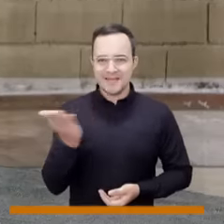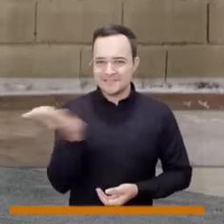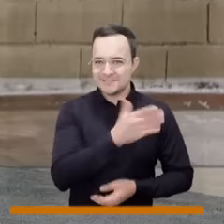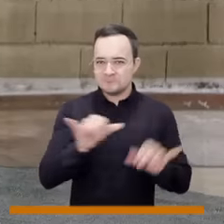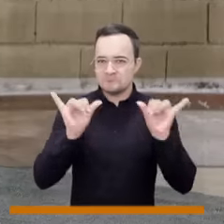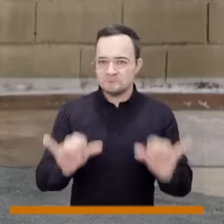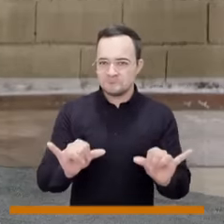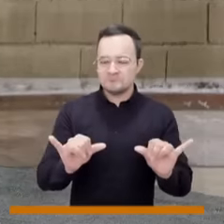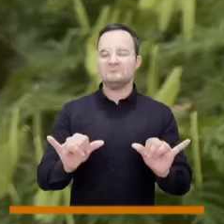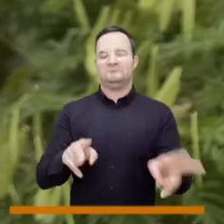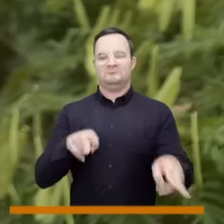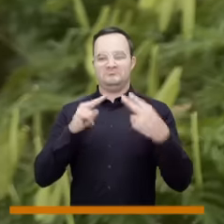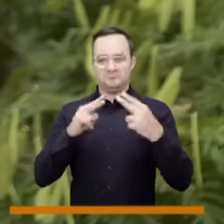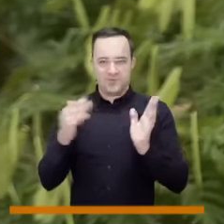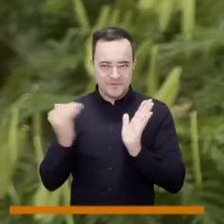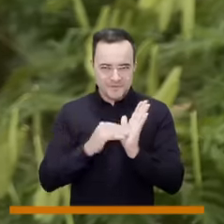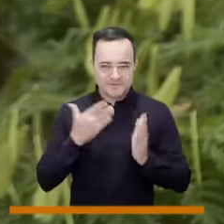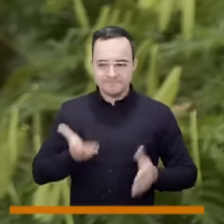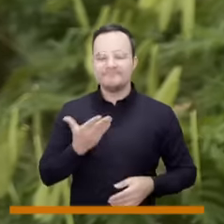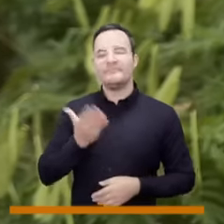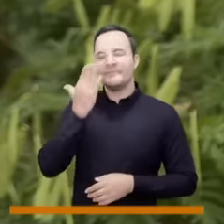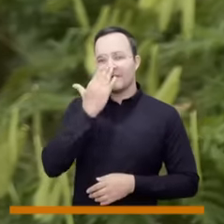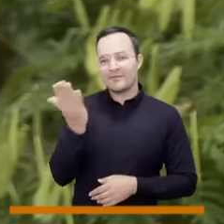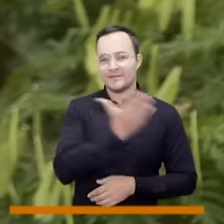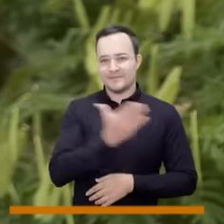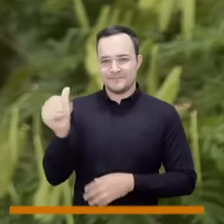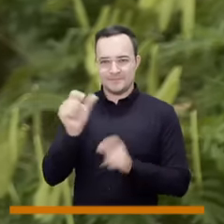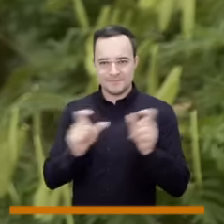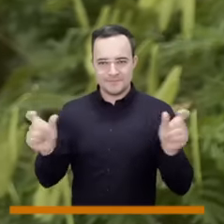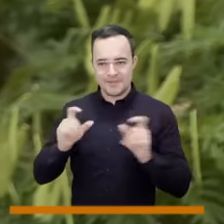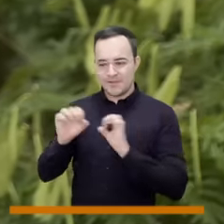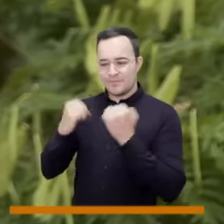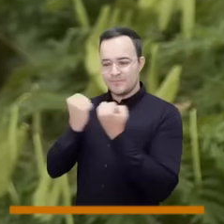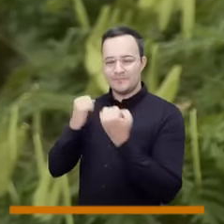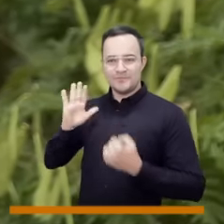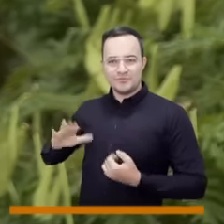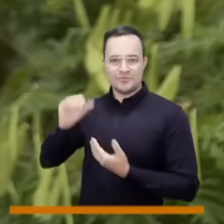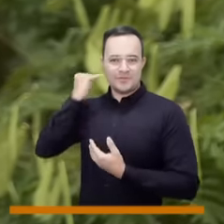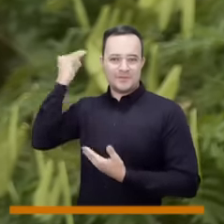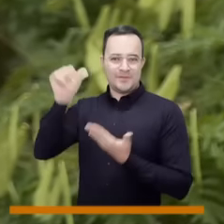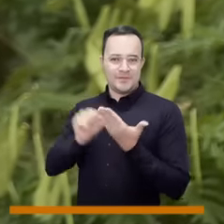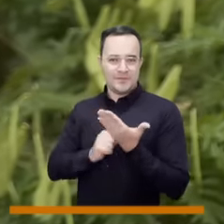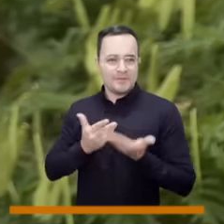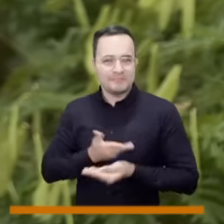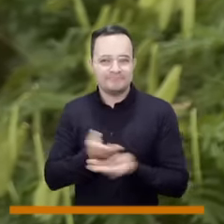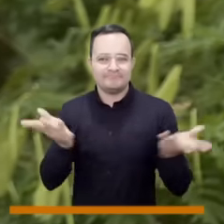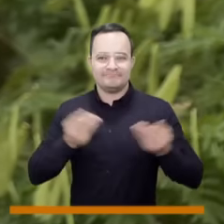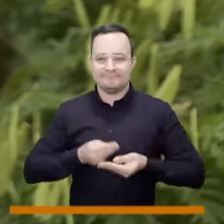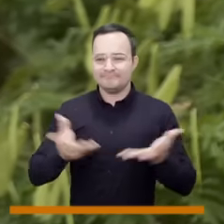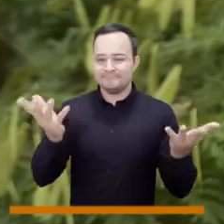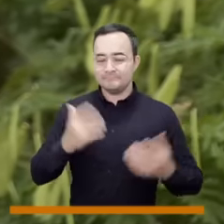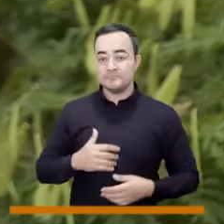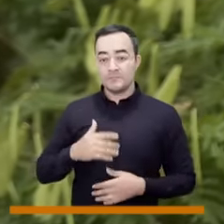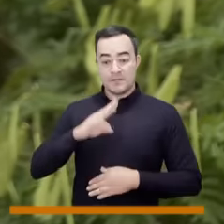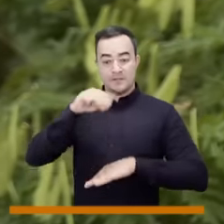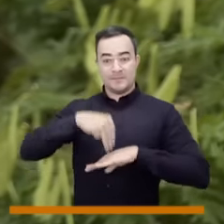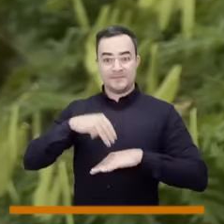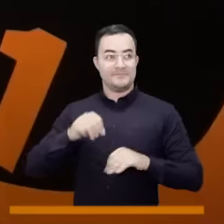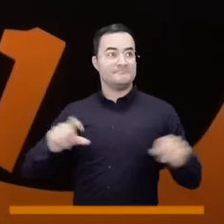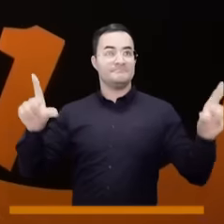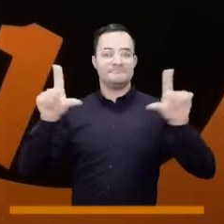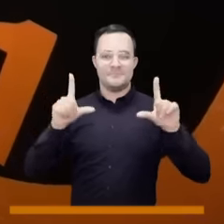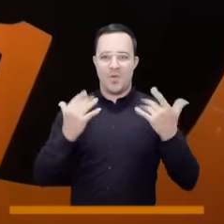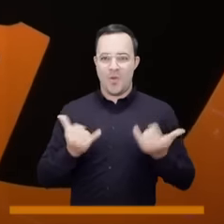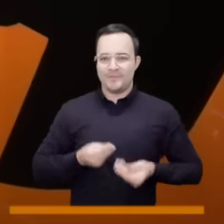Gracias por continuar con nosotros aquí en De Frente a la Gente, programa del Consejo de Nuestra Ciudad a través de nuestro canal Tele